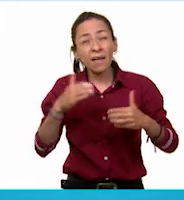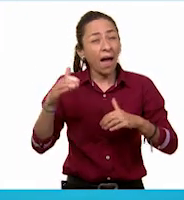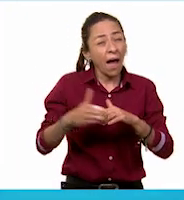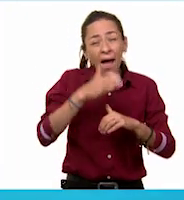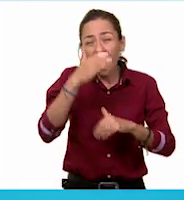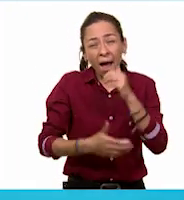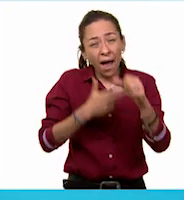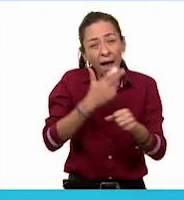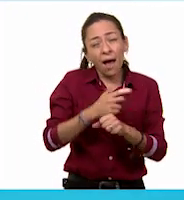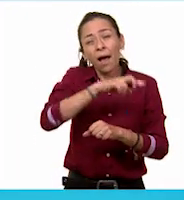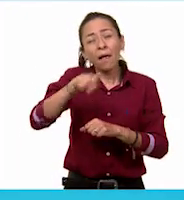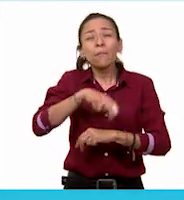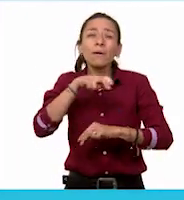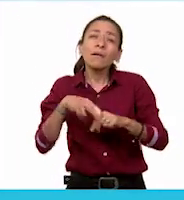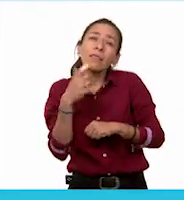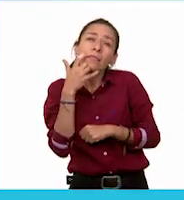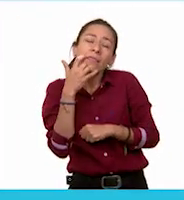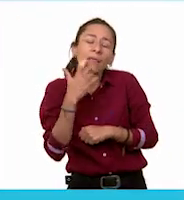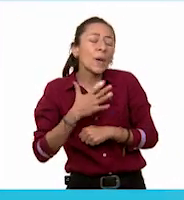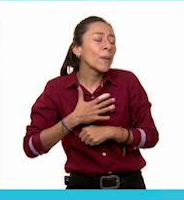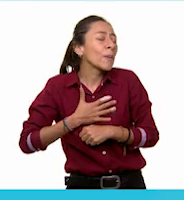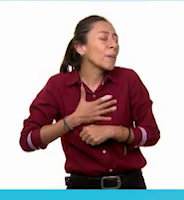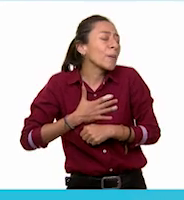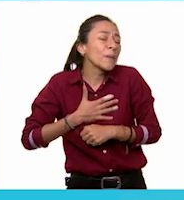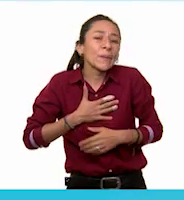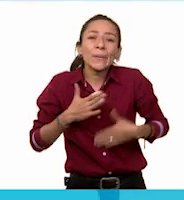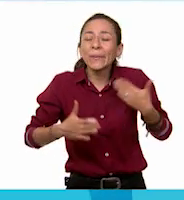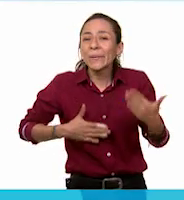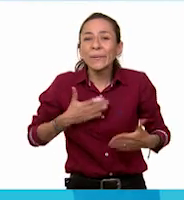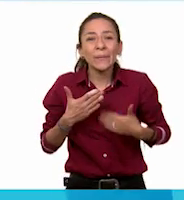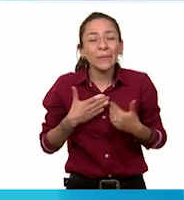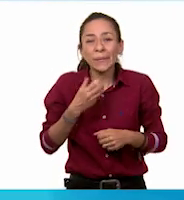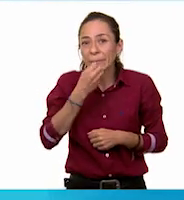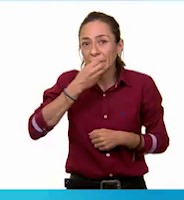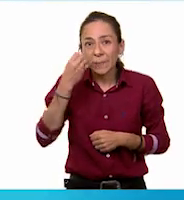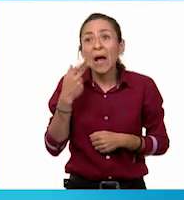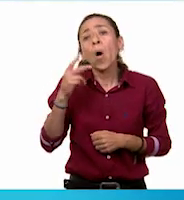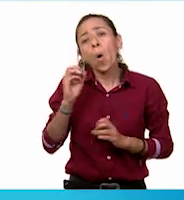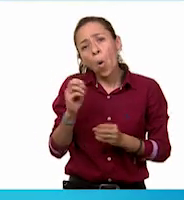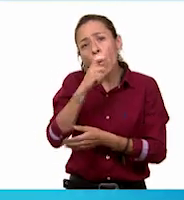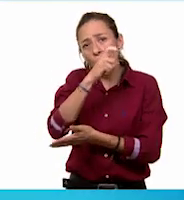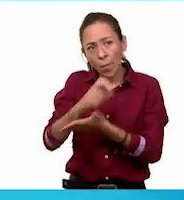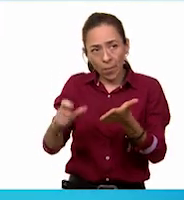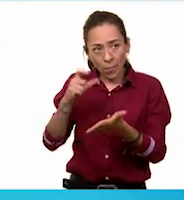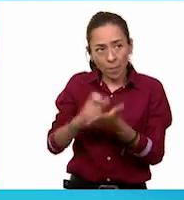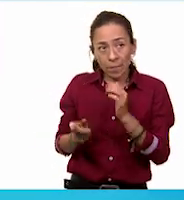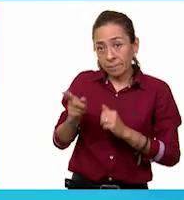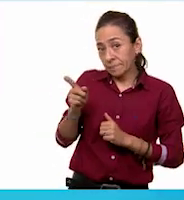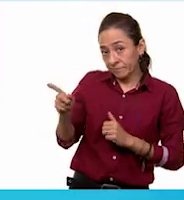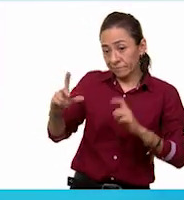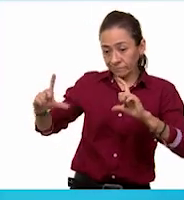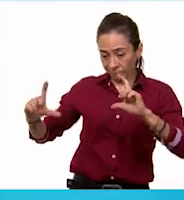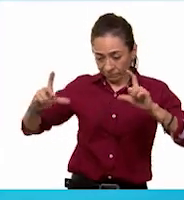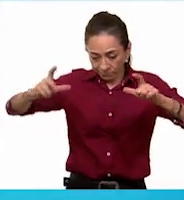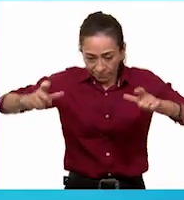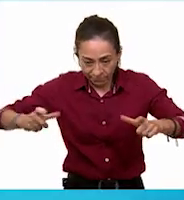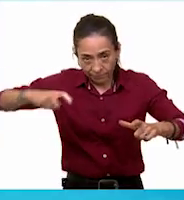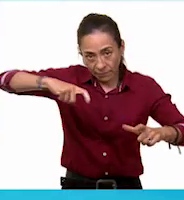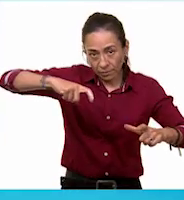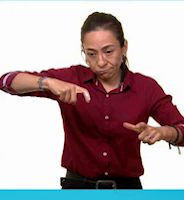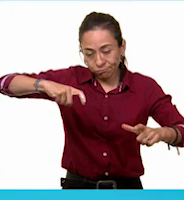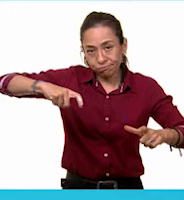O se compraban. Aquí tengo estos discos que se ponían en un tocadiscos.